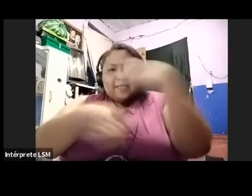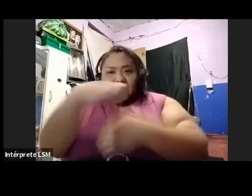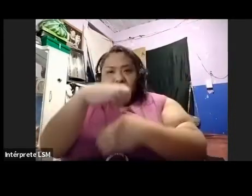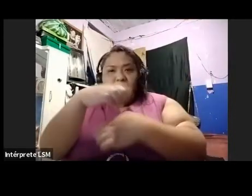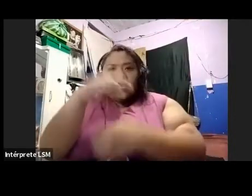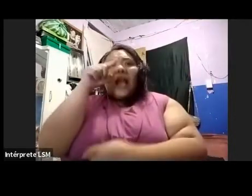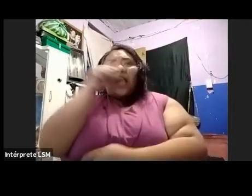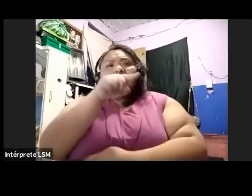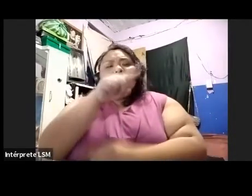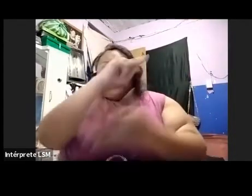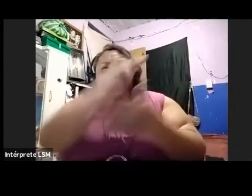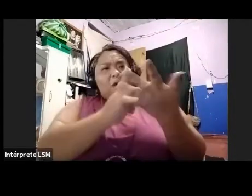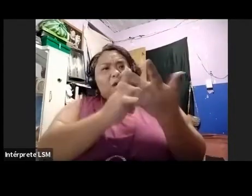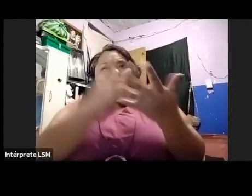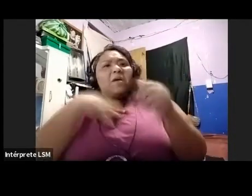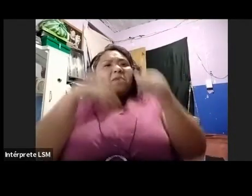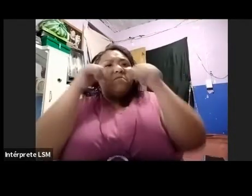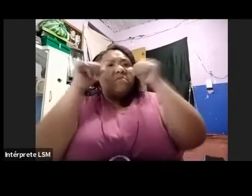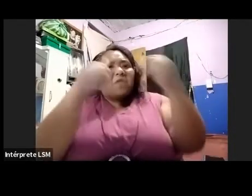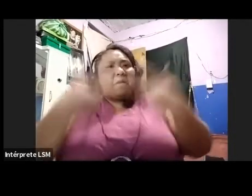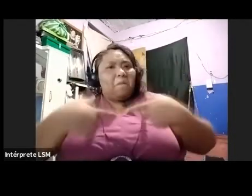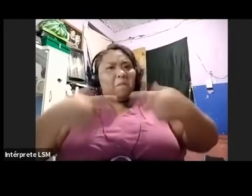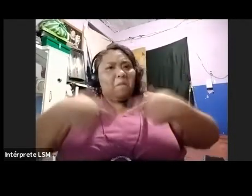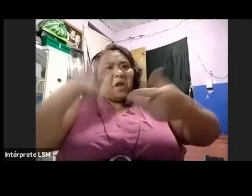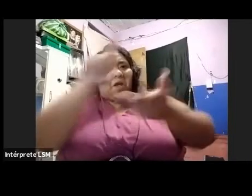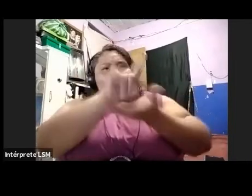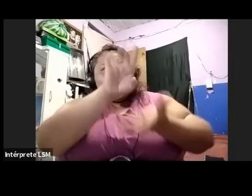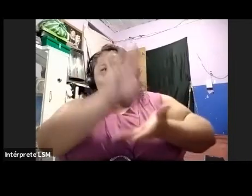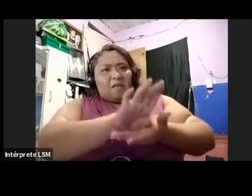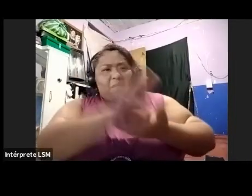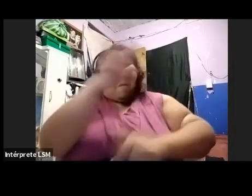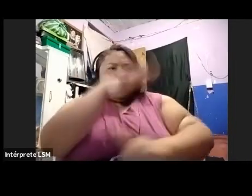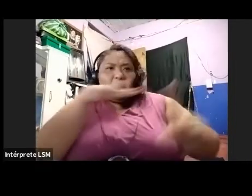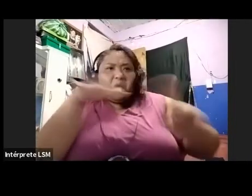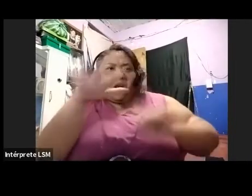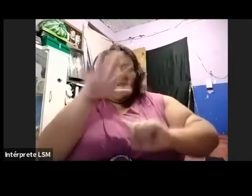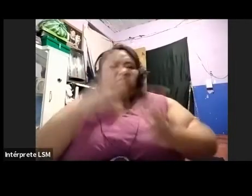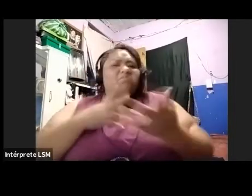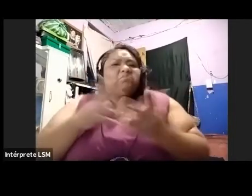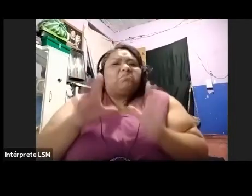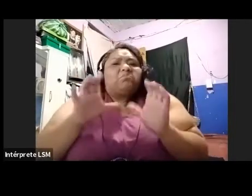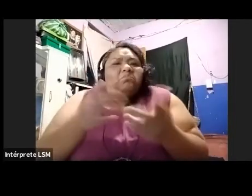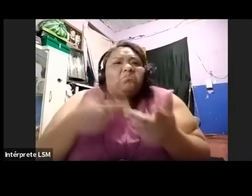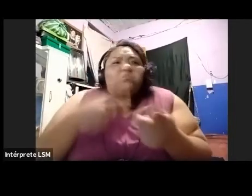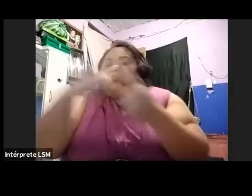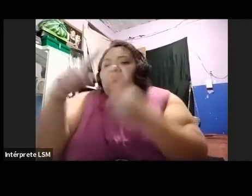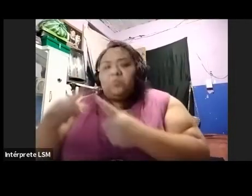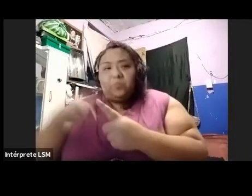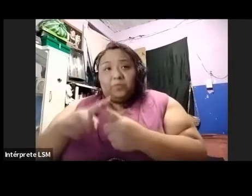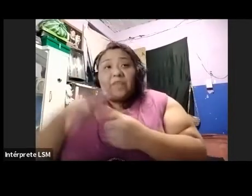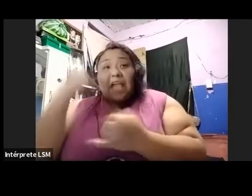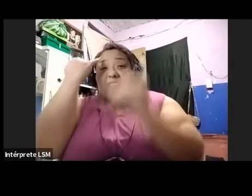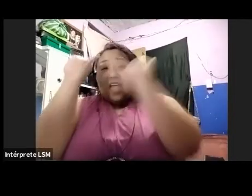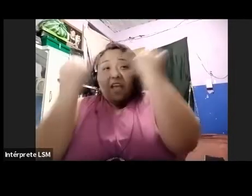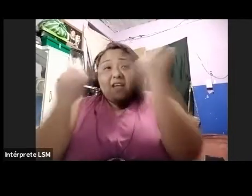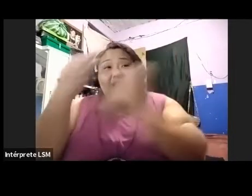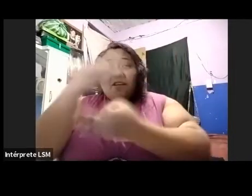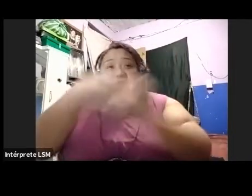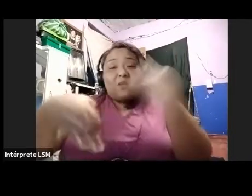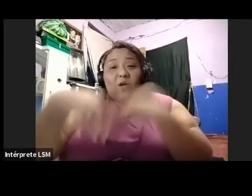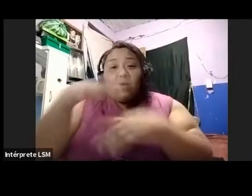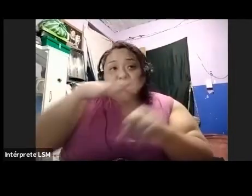discapacidad y pues a públicos vulnerables. La idea es abrir este espacio de participación para